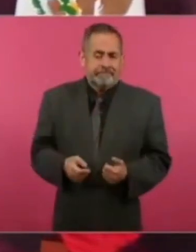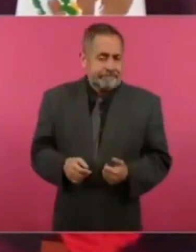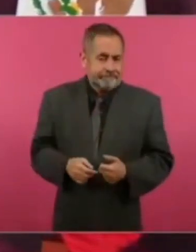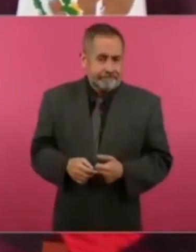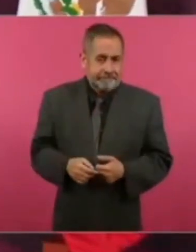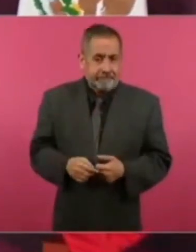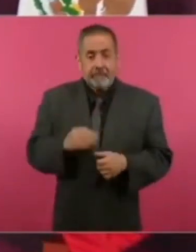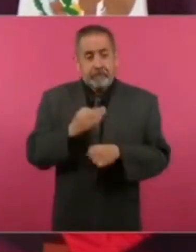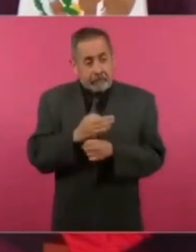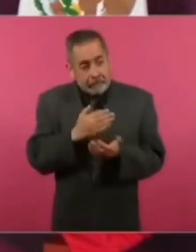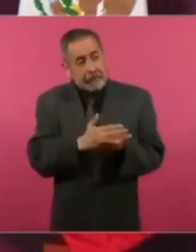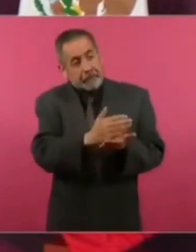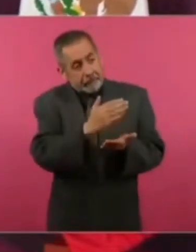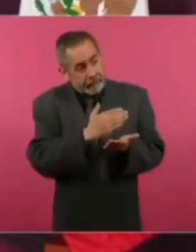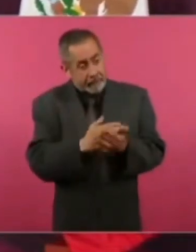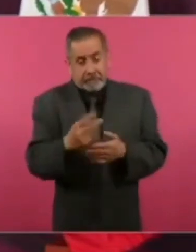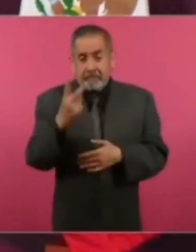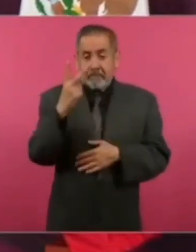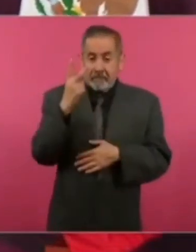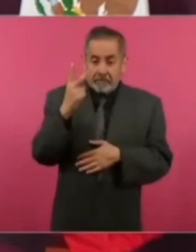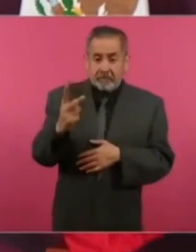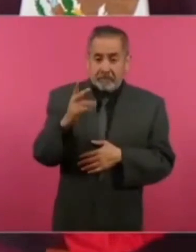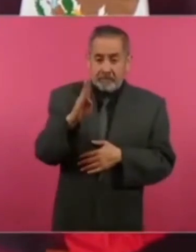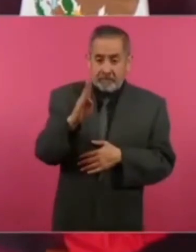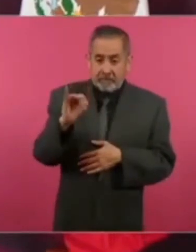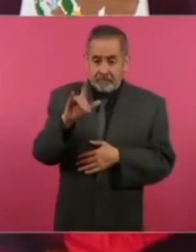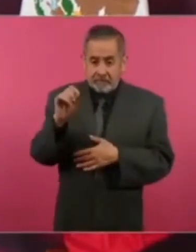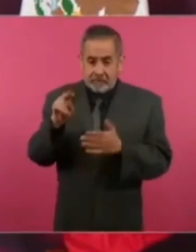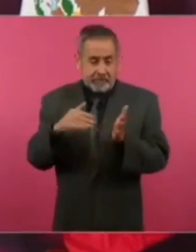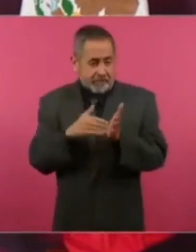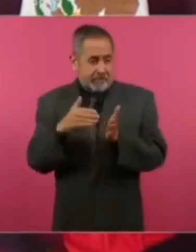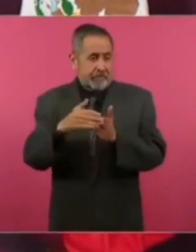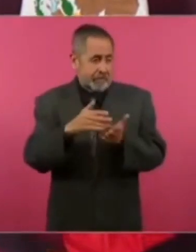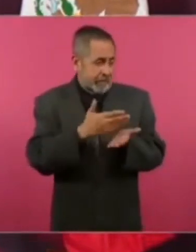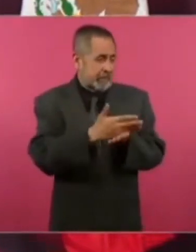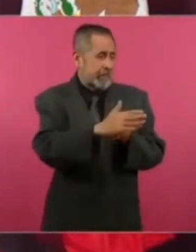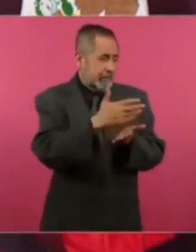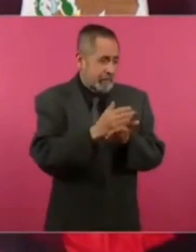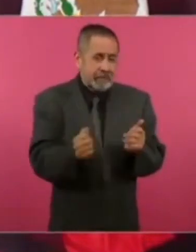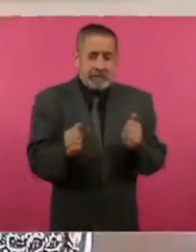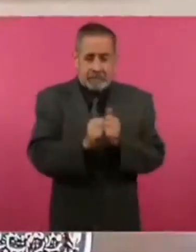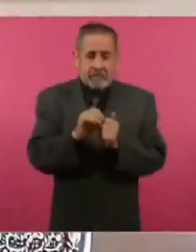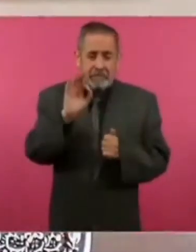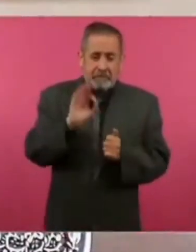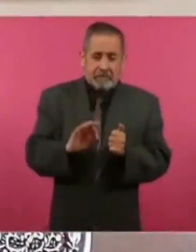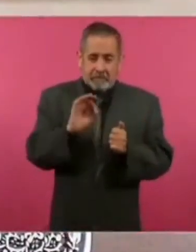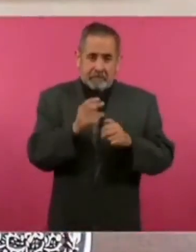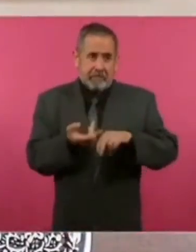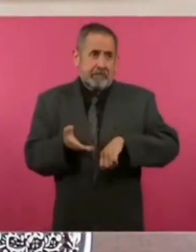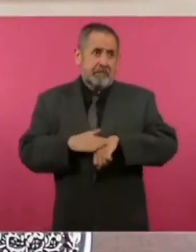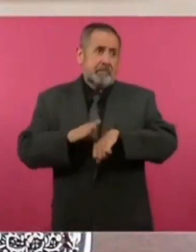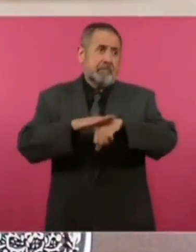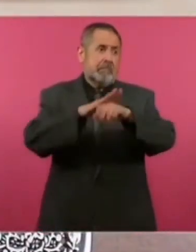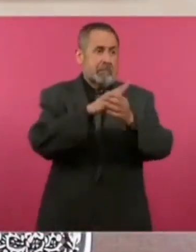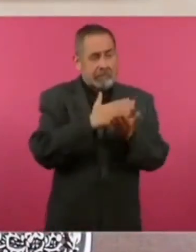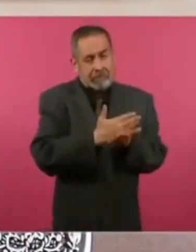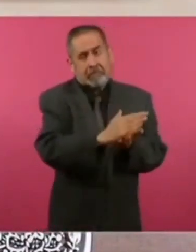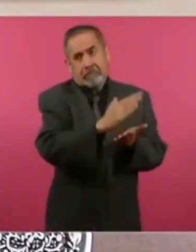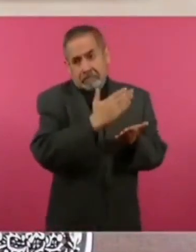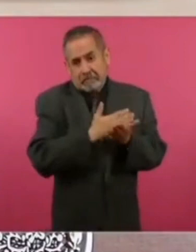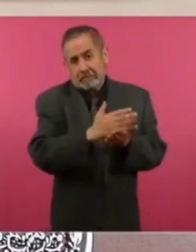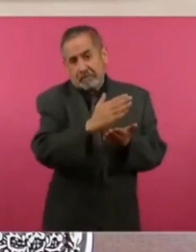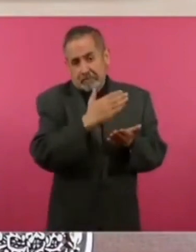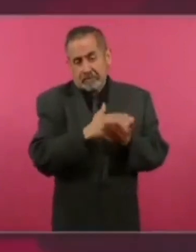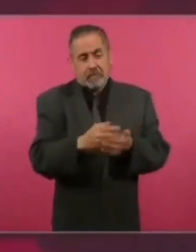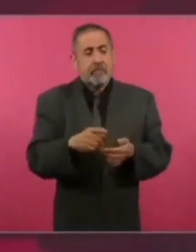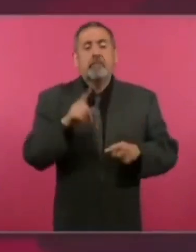se han pagado dos de principal y de intereses hasta ahora esto lo